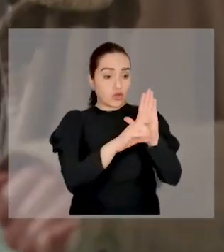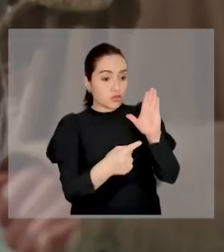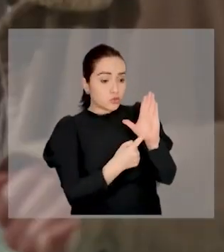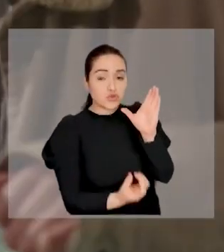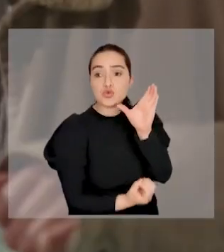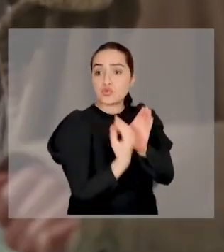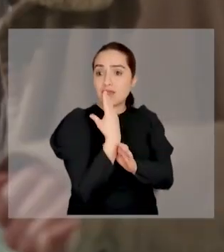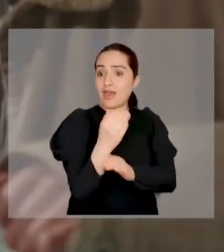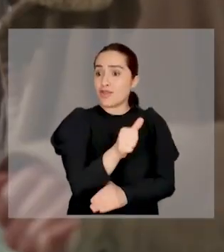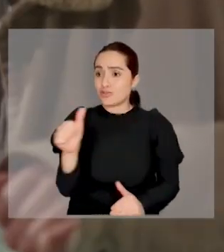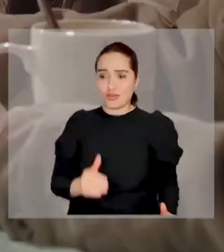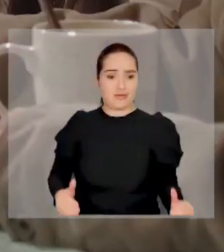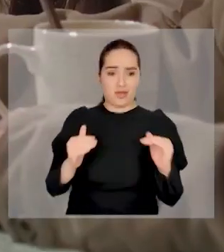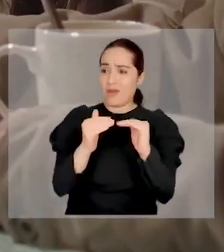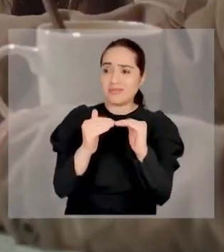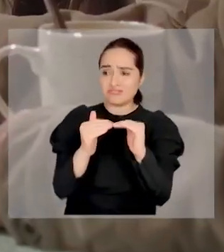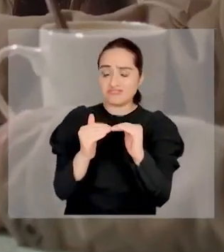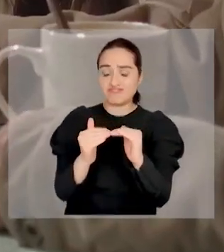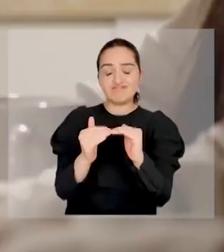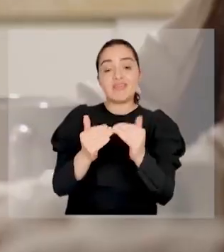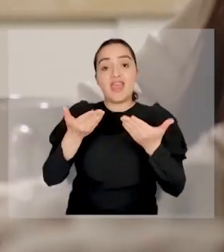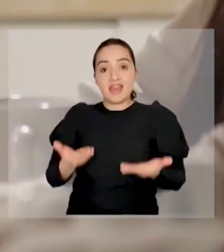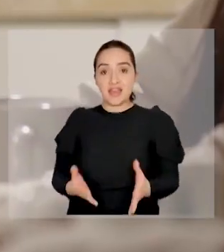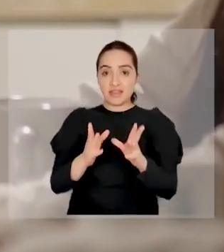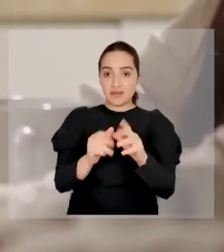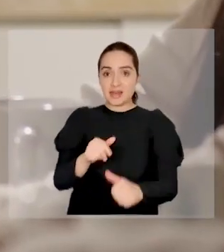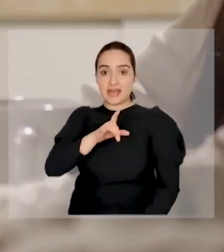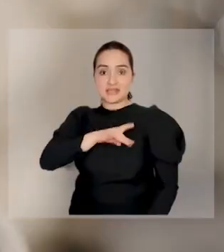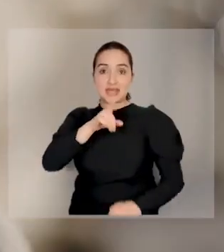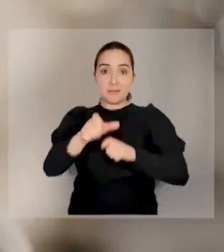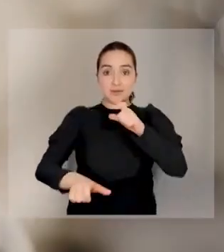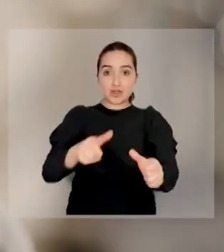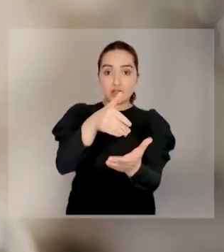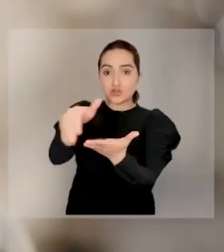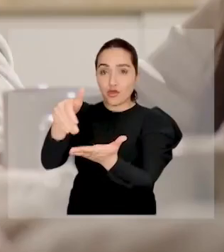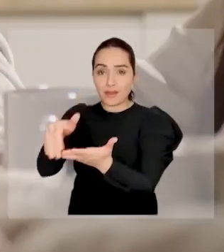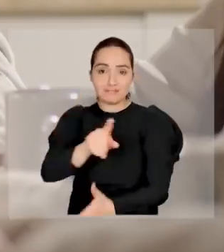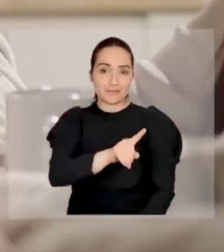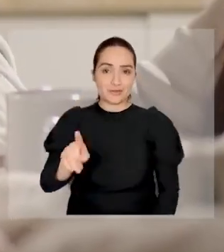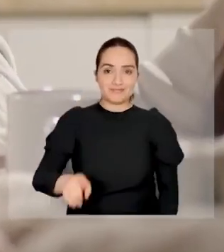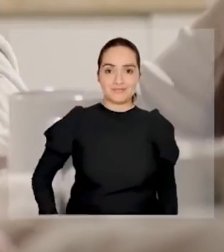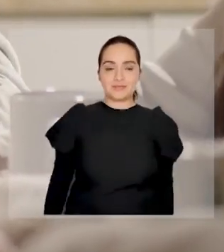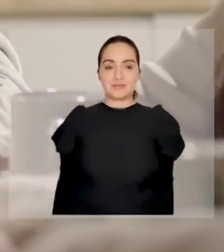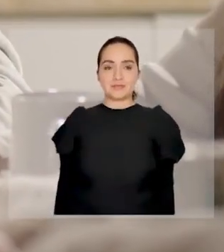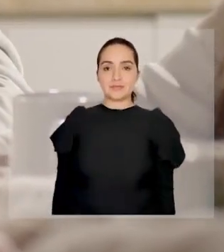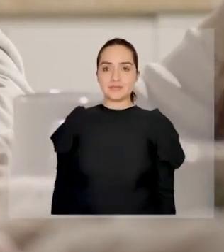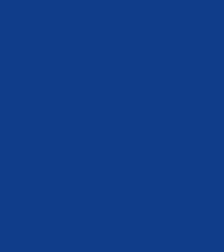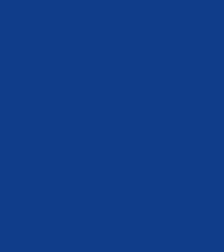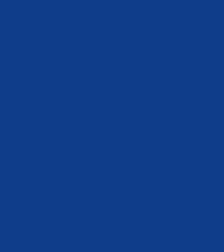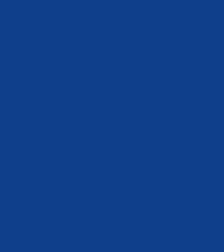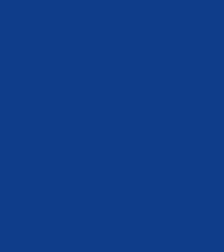entre ustedes? ¿Por qué la nueva constitución no nos trata a todos por igual? Porque en esta familia y en Chile nadie sobra.